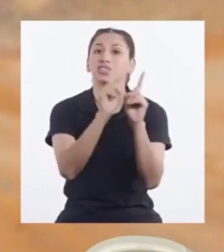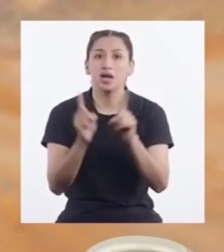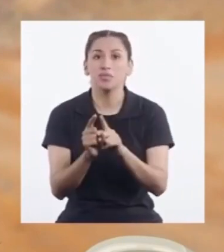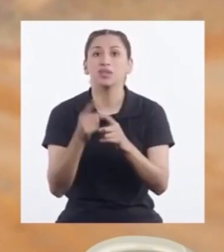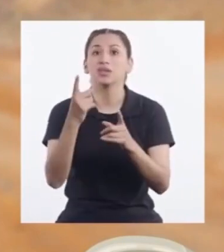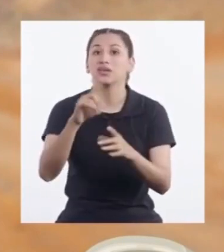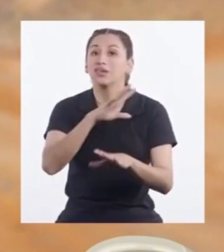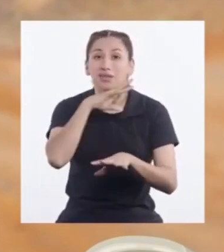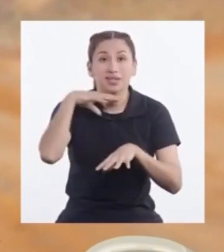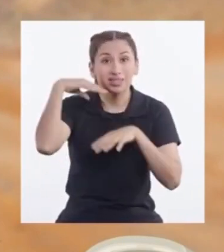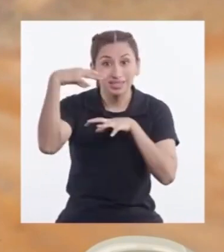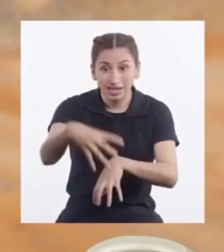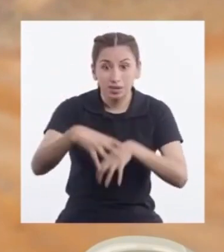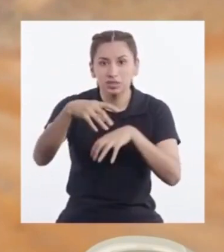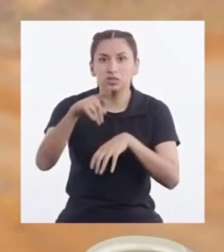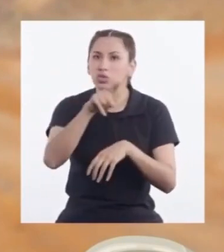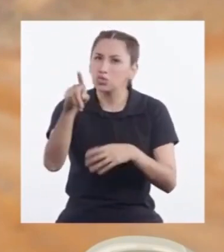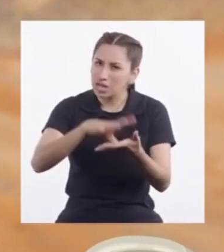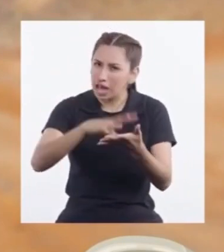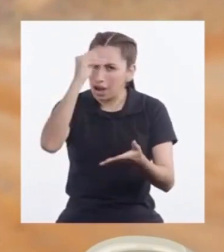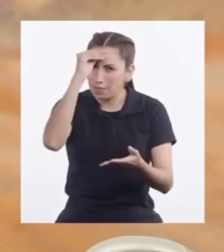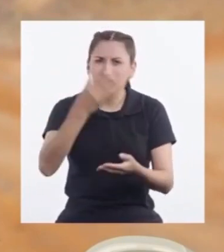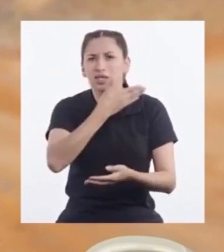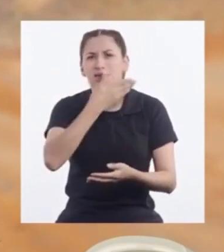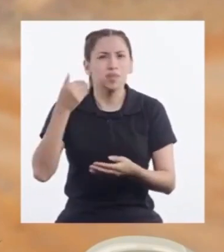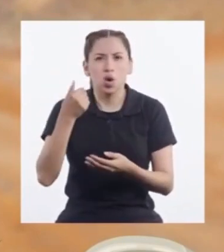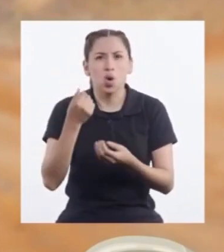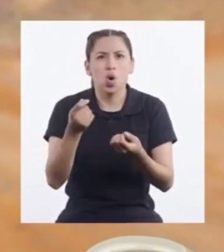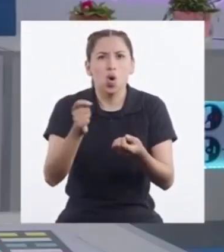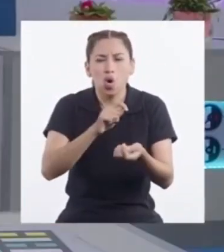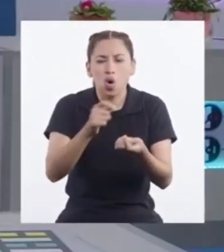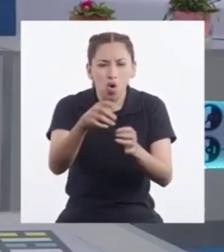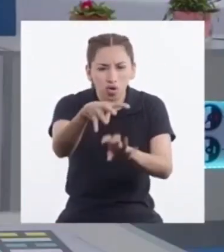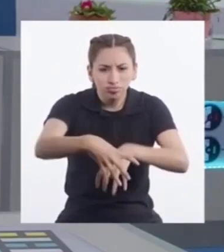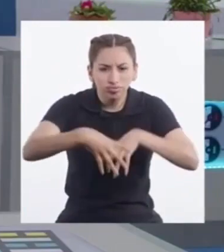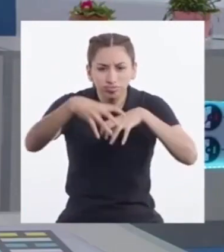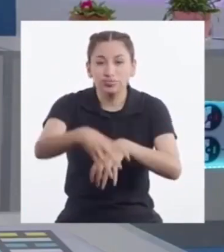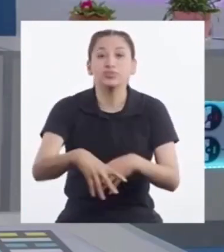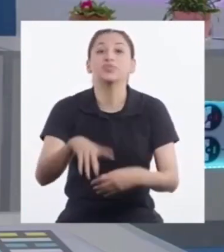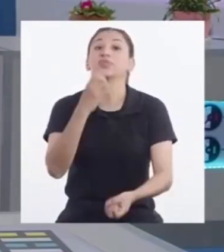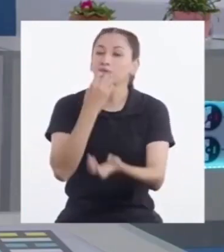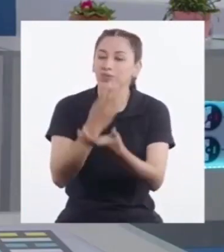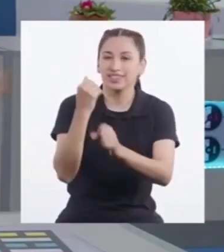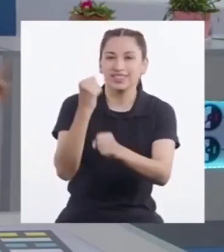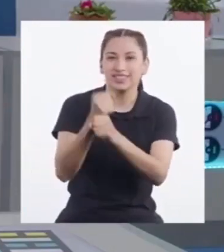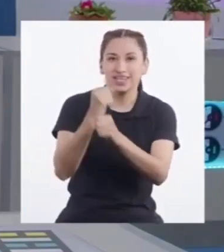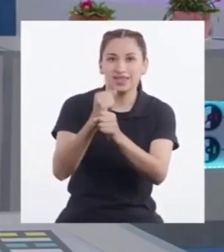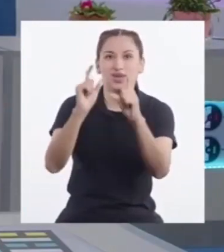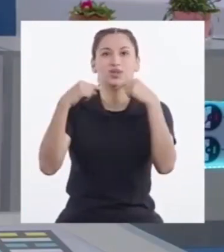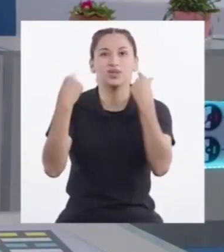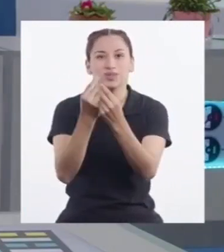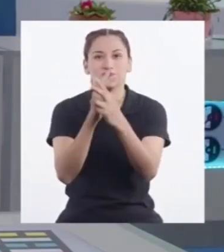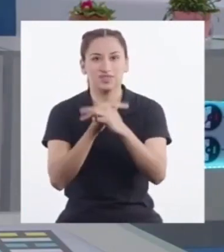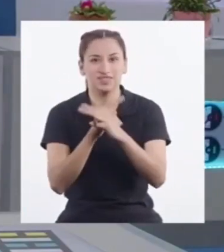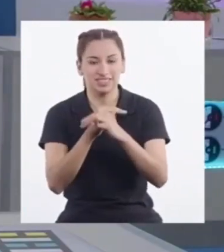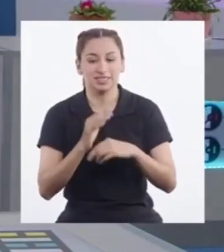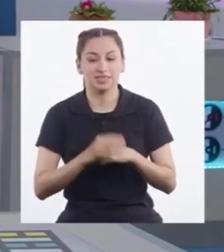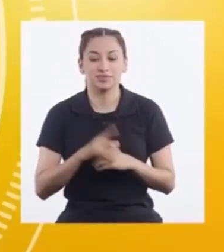agricultores Adquieran mejores Prácticas De cultivo ¡Buen trabajo Equipo Vizcacha!